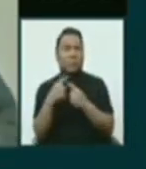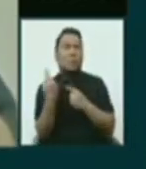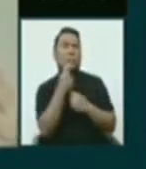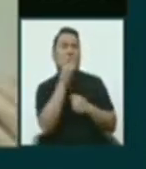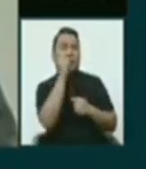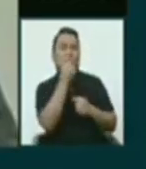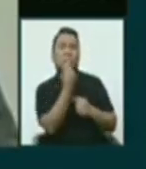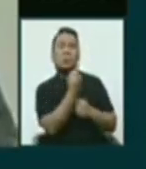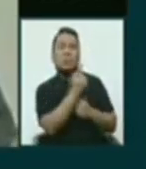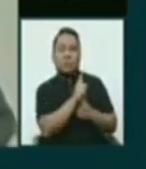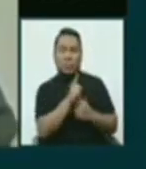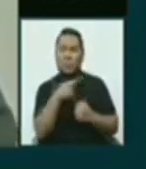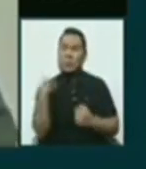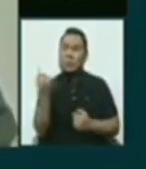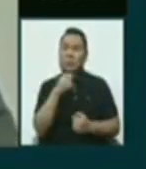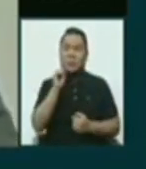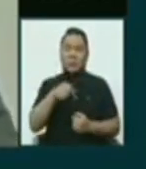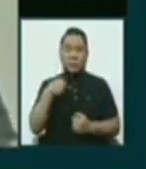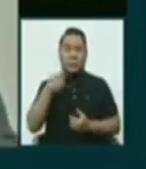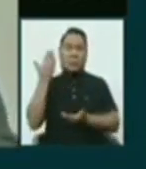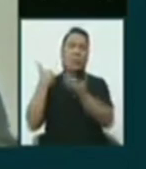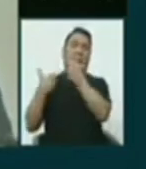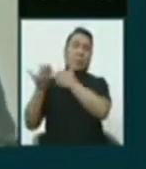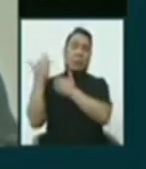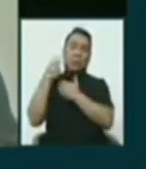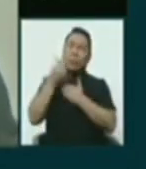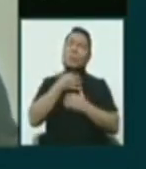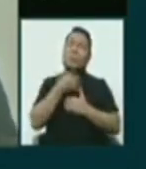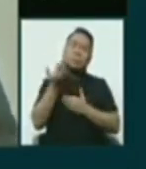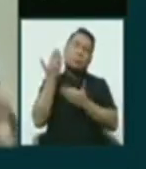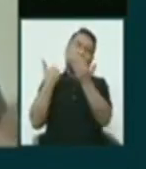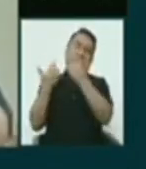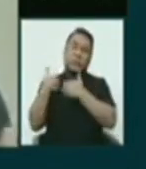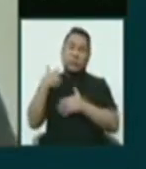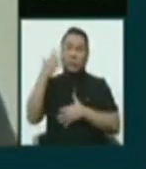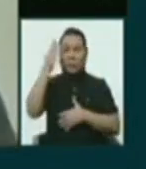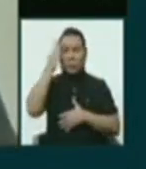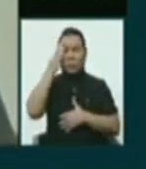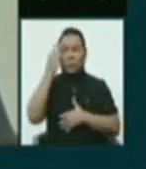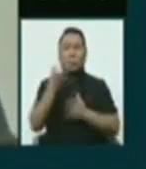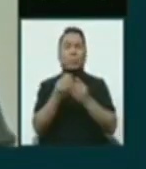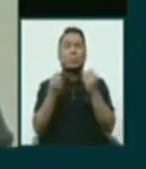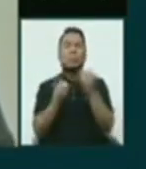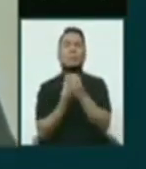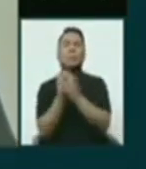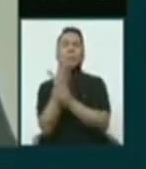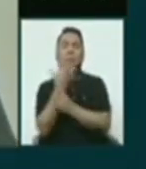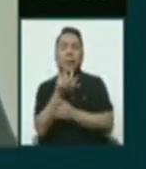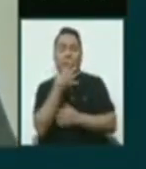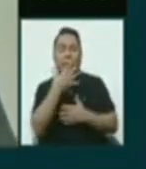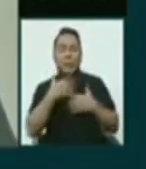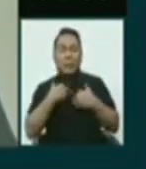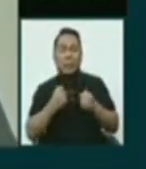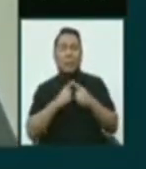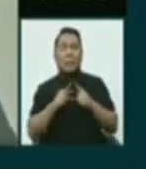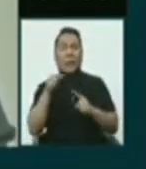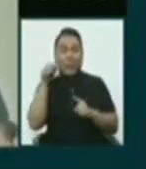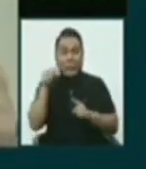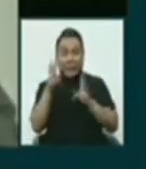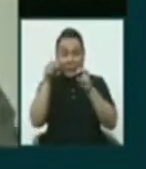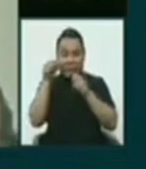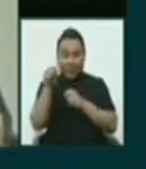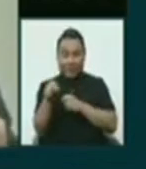ancestrales que somos nuestros padres andinos, conocen muchas plantas medicinales. Pero hablando sobre el punto de esto,